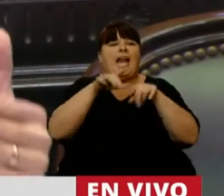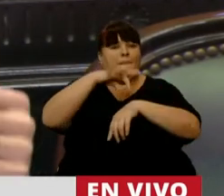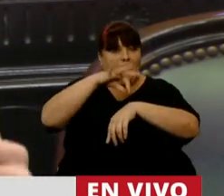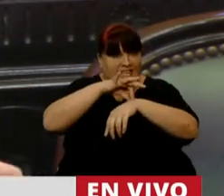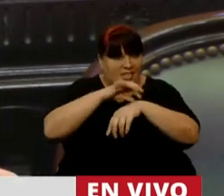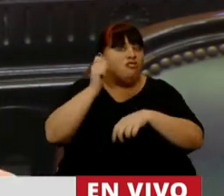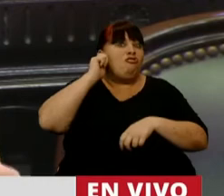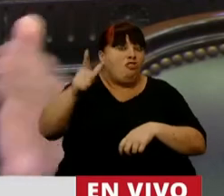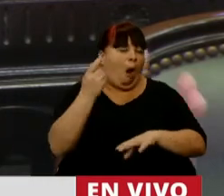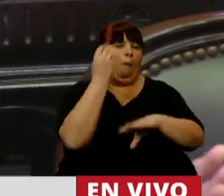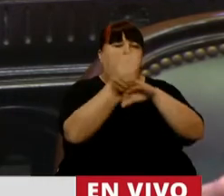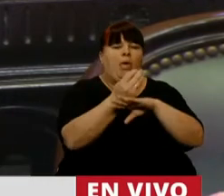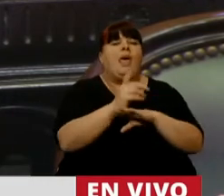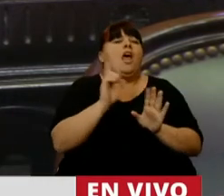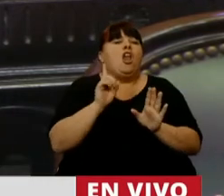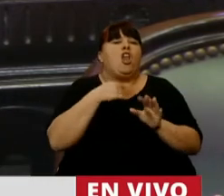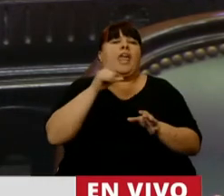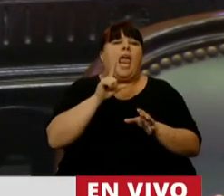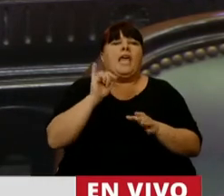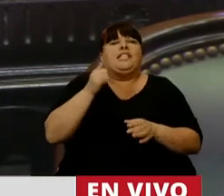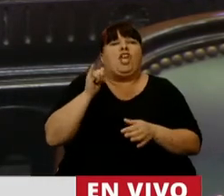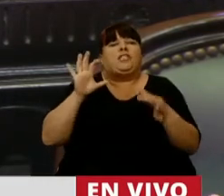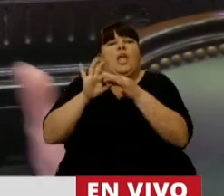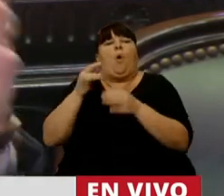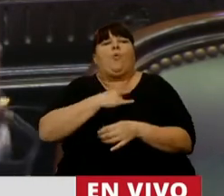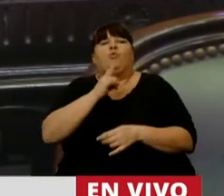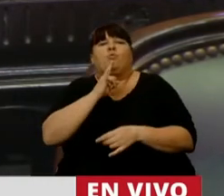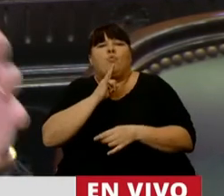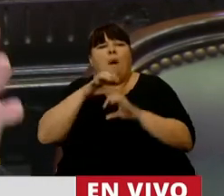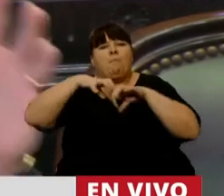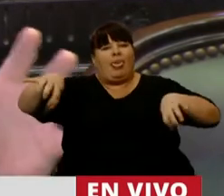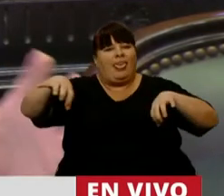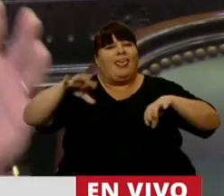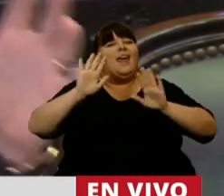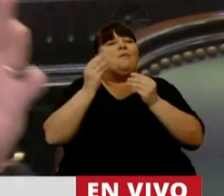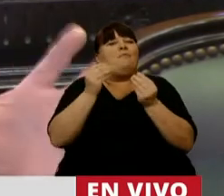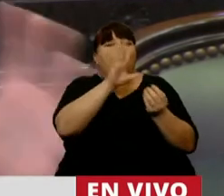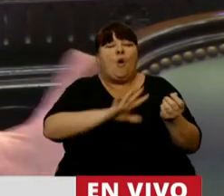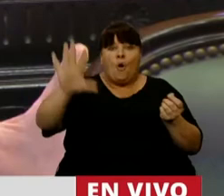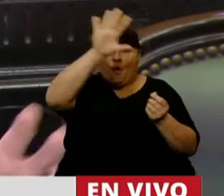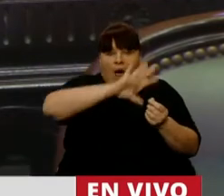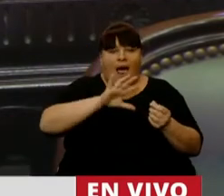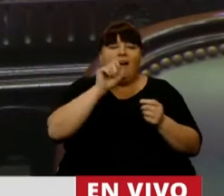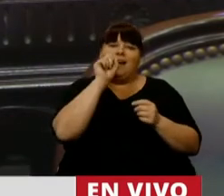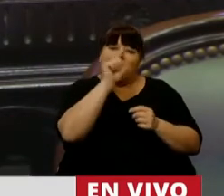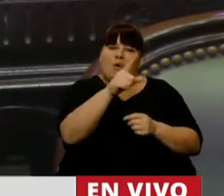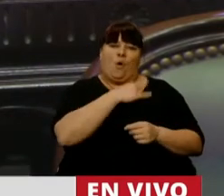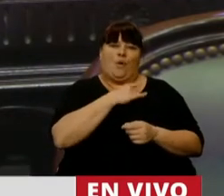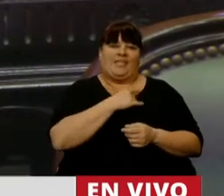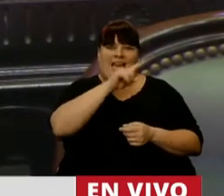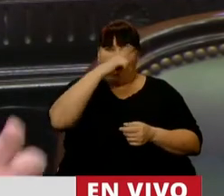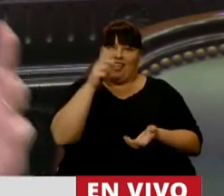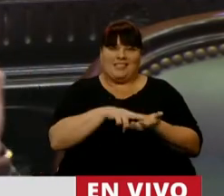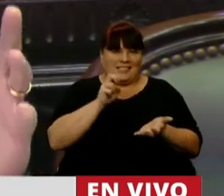medicina que le hemos logrado, no depender de la Universidad de Tucumán, y ya que estratégicamente sea de la Universidad